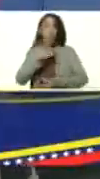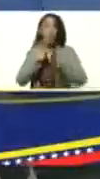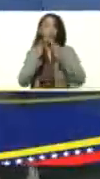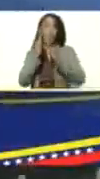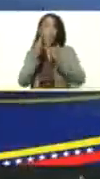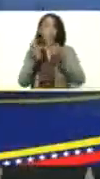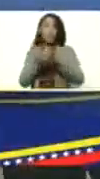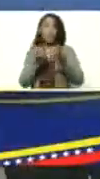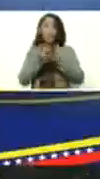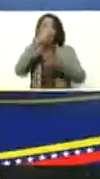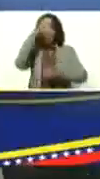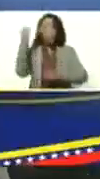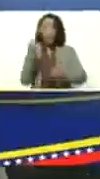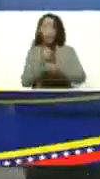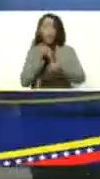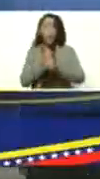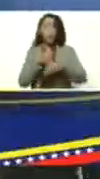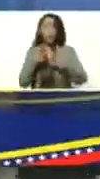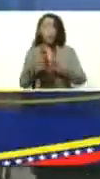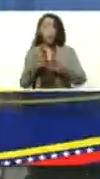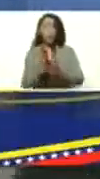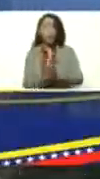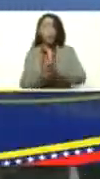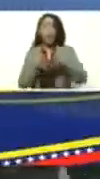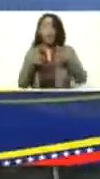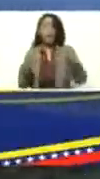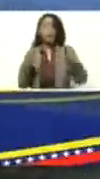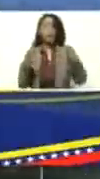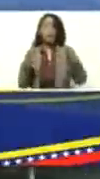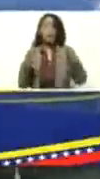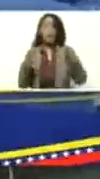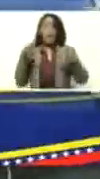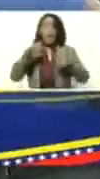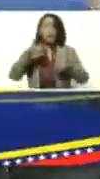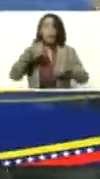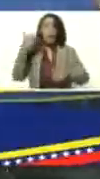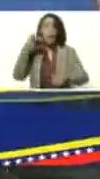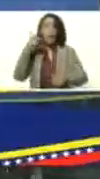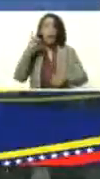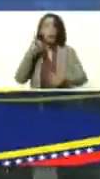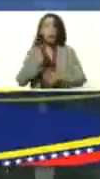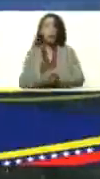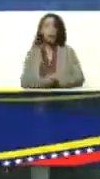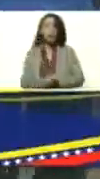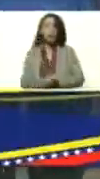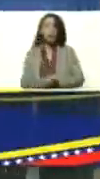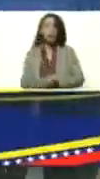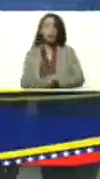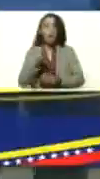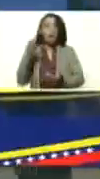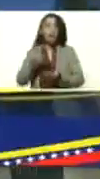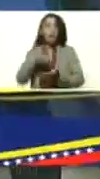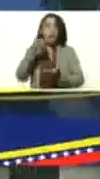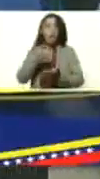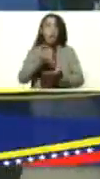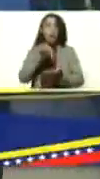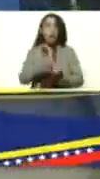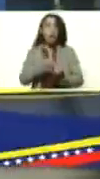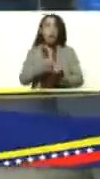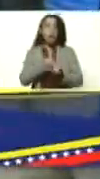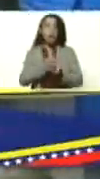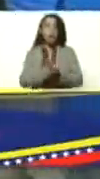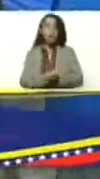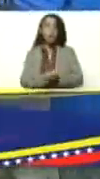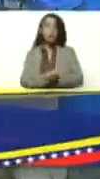Y el equipo de trabajo, que es muy grande. Aquí tenemos a las cabras. Las cabras Murcia,